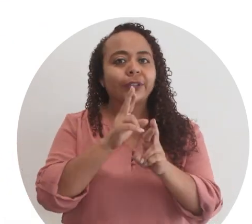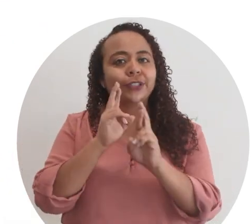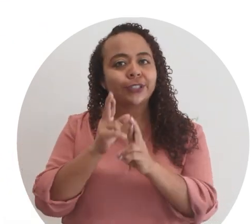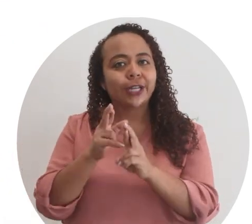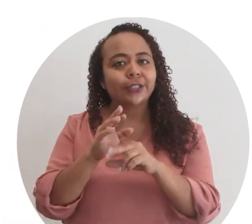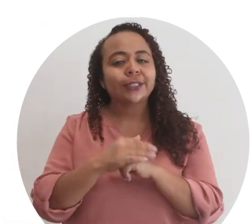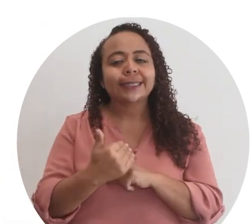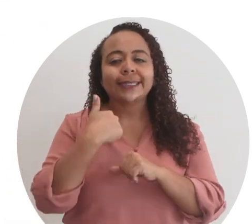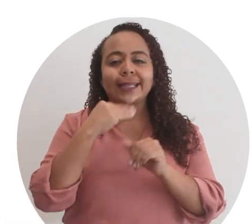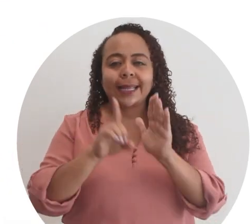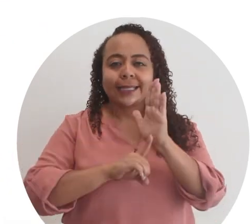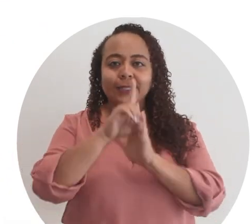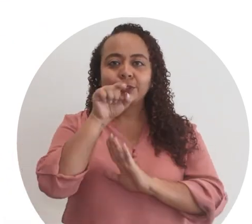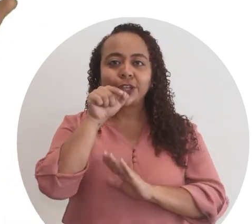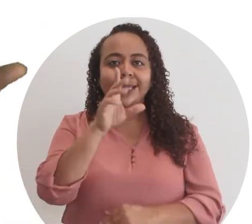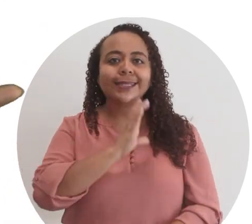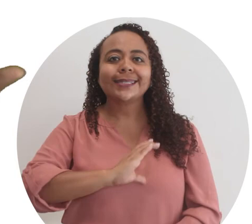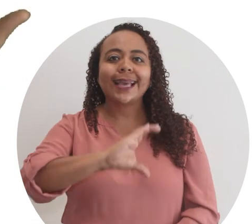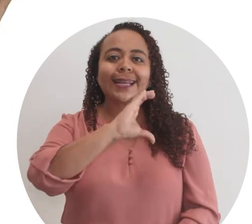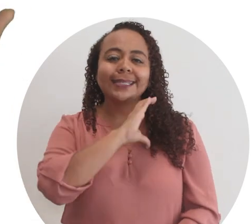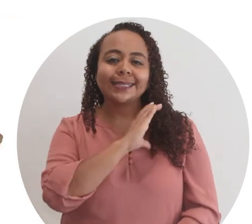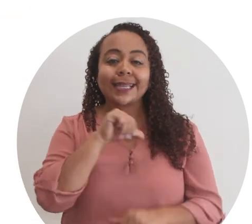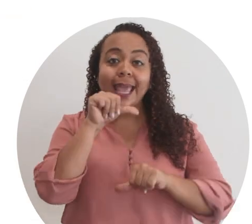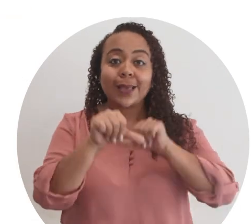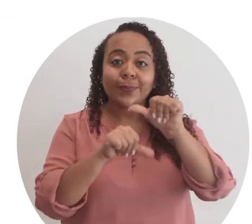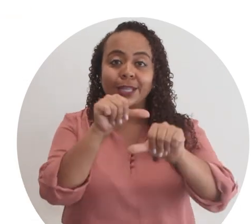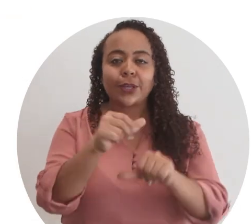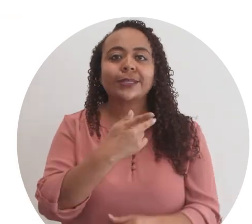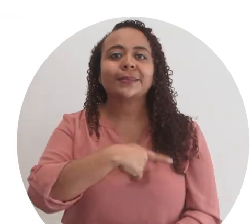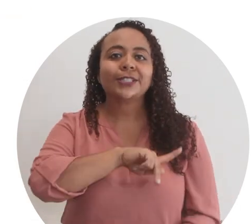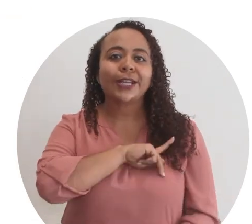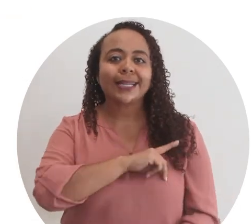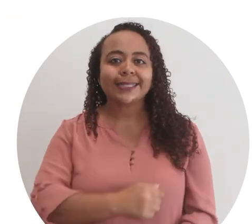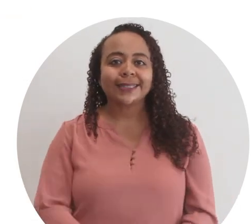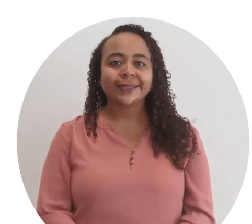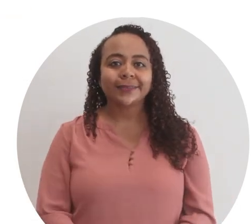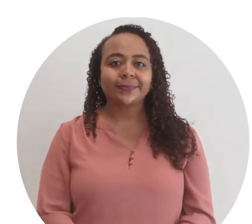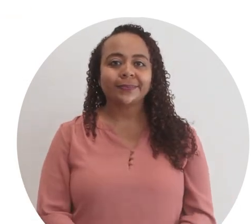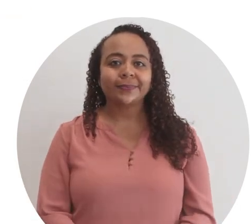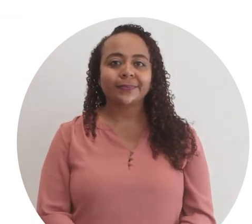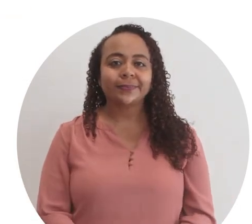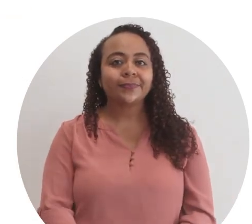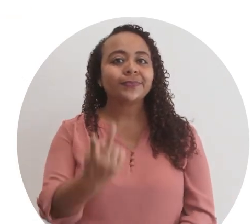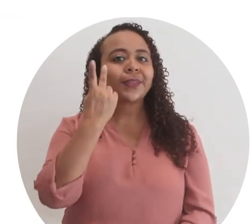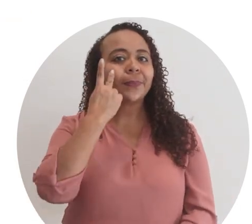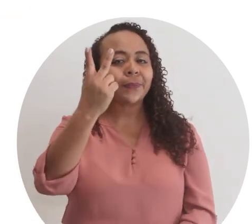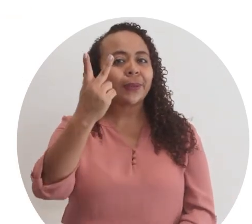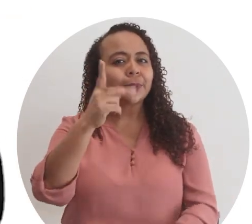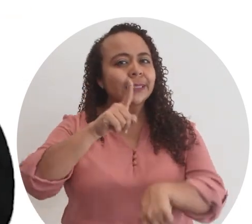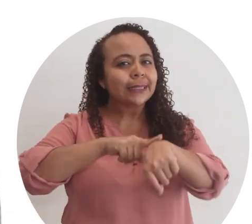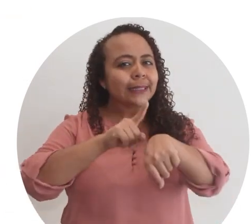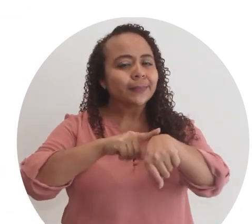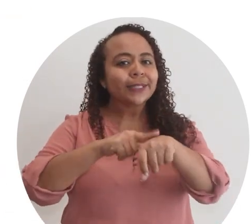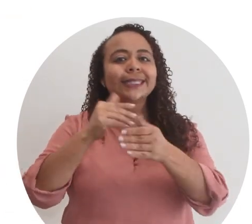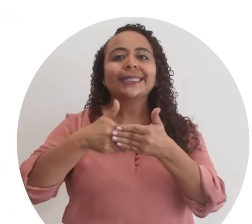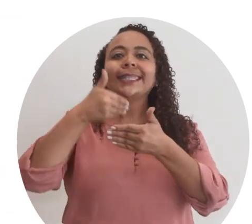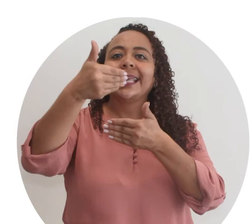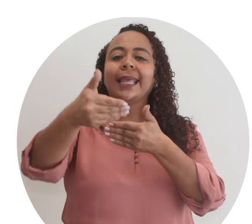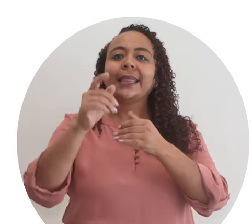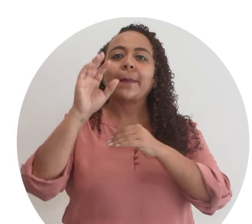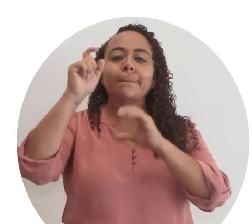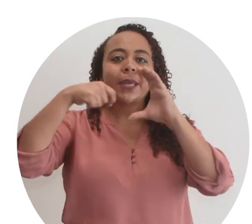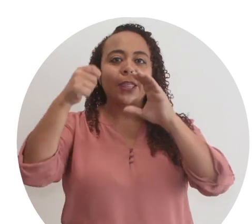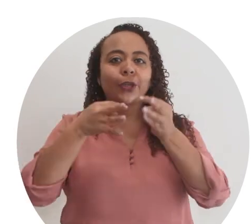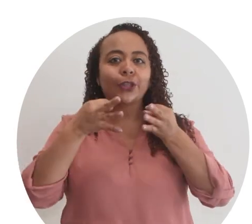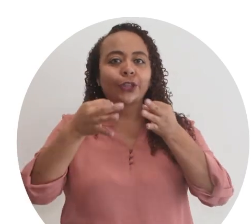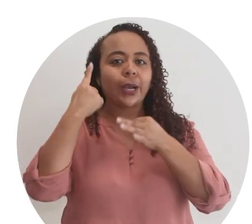ver los resultados que les traerá el desarrollo de estas características emprendedoras personales. C. vemos en un rato en